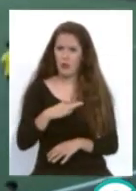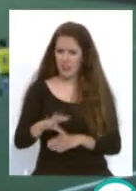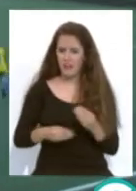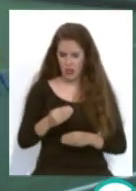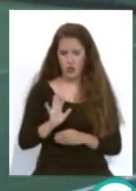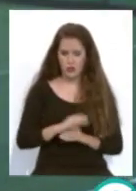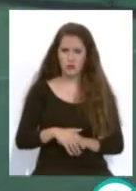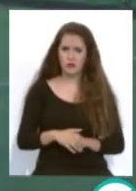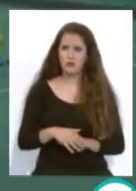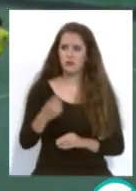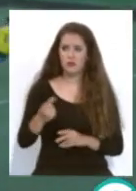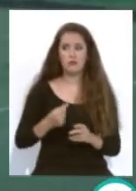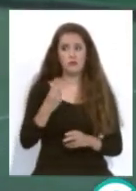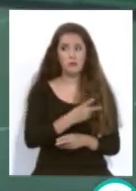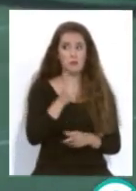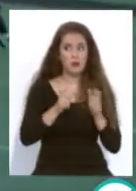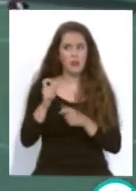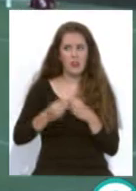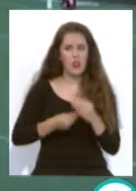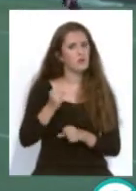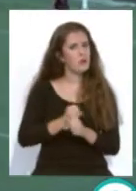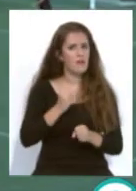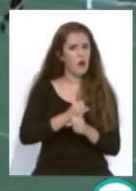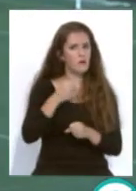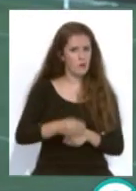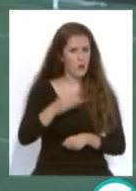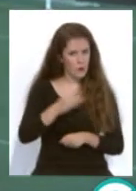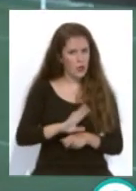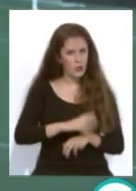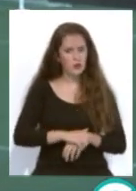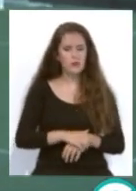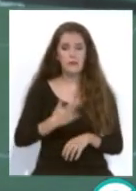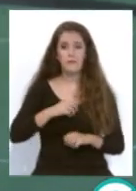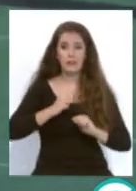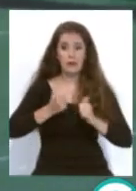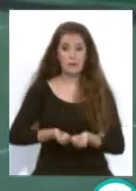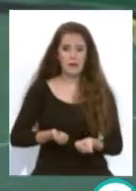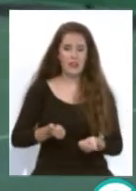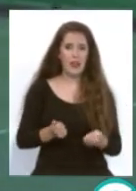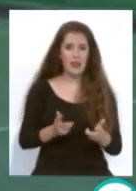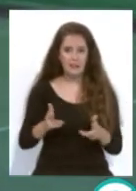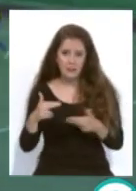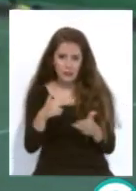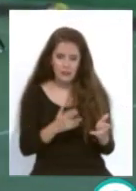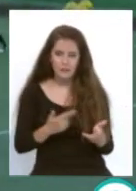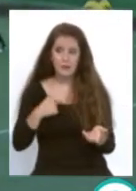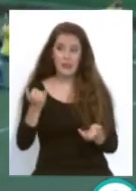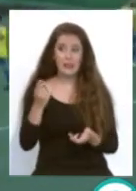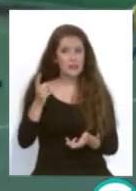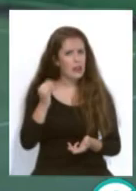mediocampo Jordi Turki hizo un gran trabajo aquí la tira también pero se lía él empieza a recortar y demás y se queda sin angustia este es Javi Navarro